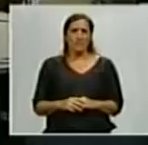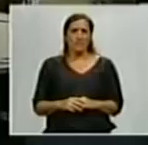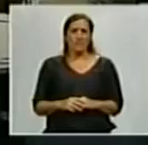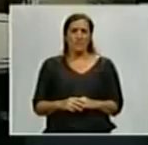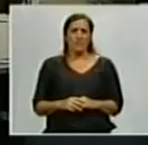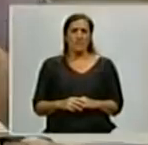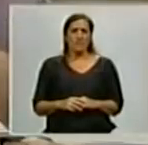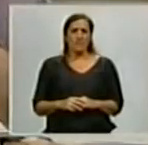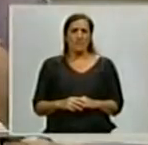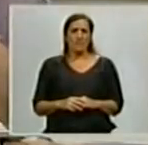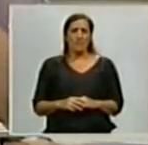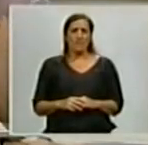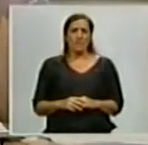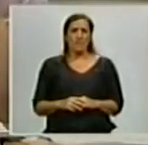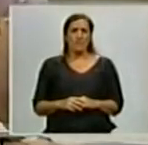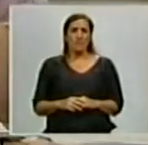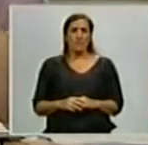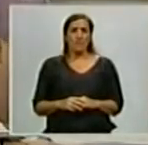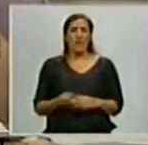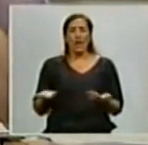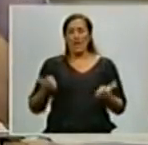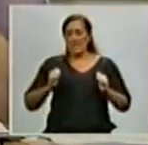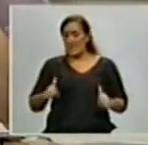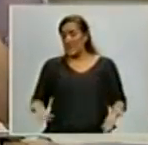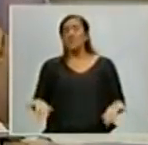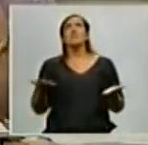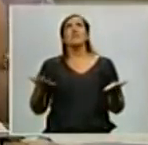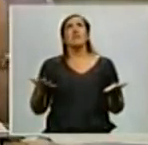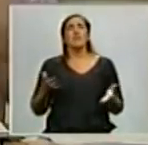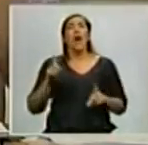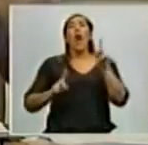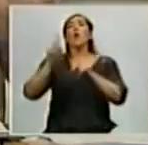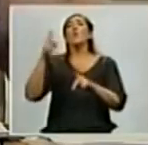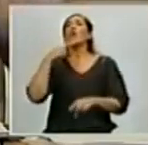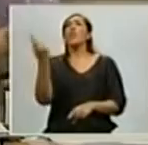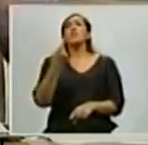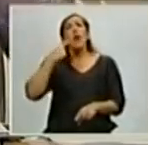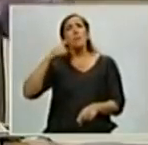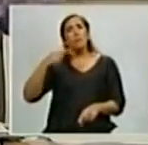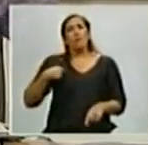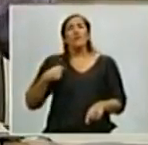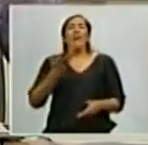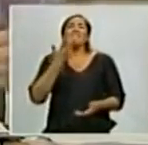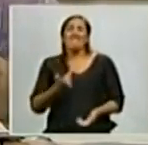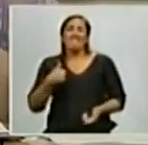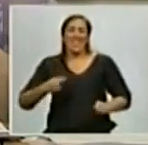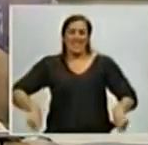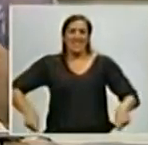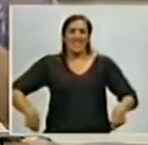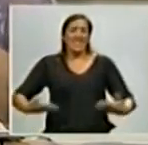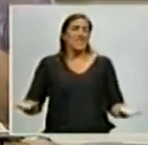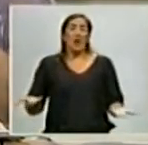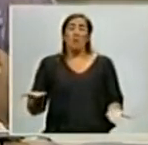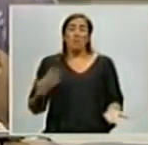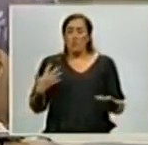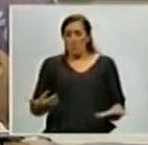Que desde que, que desde que esta silla, Dios mío, que algunos dicen que la uso porque me gusta, no sé, la verdad que, bueno,